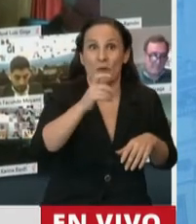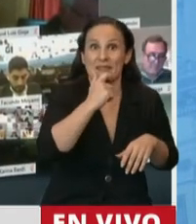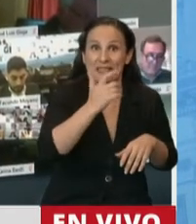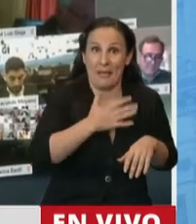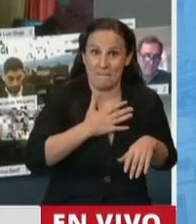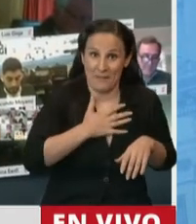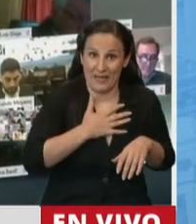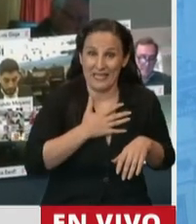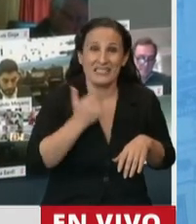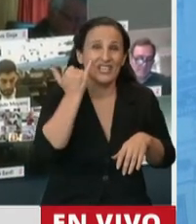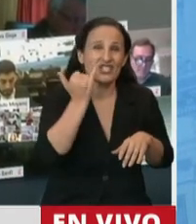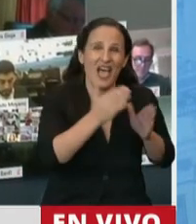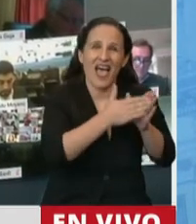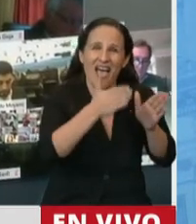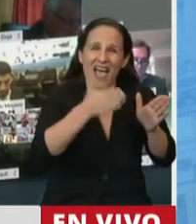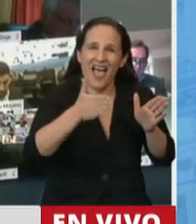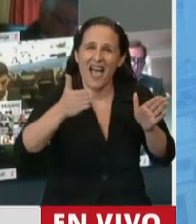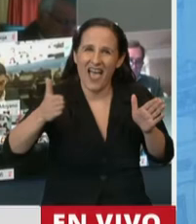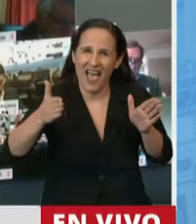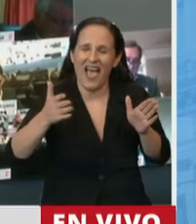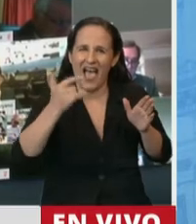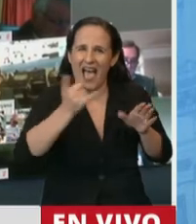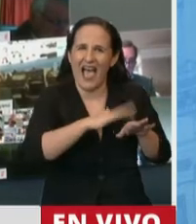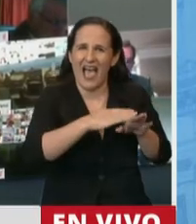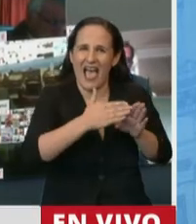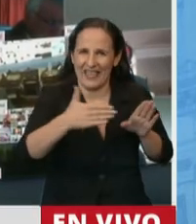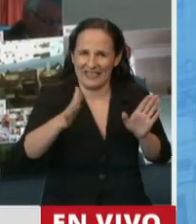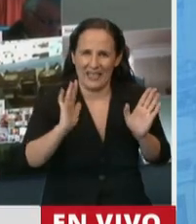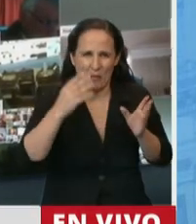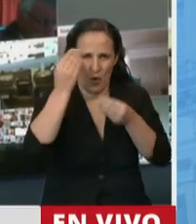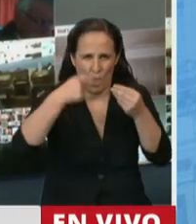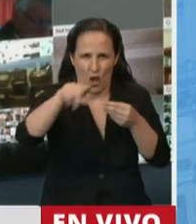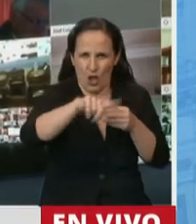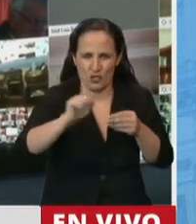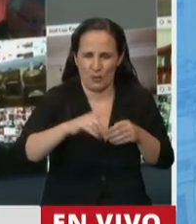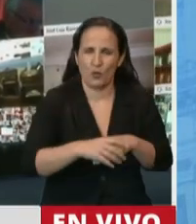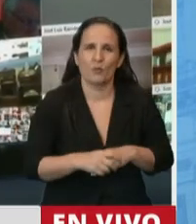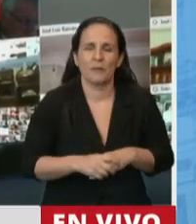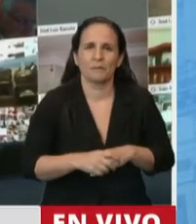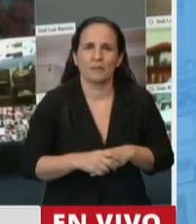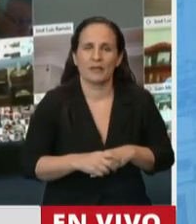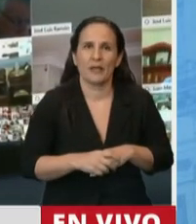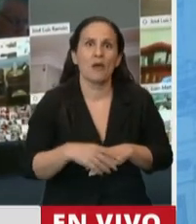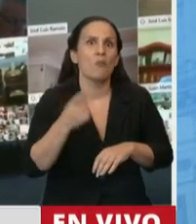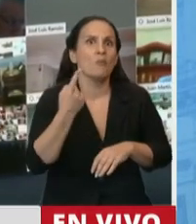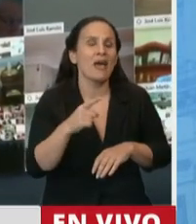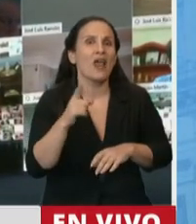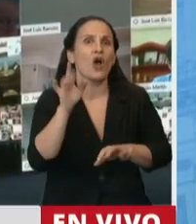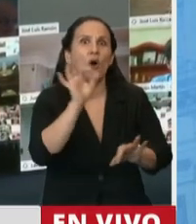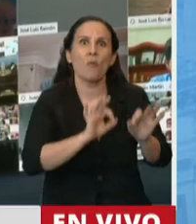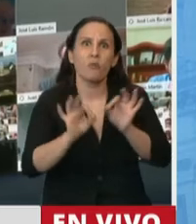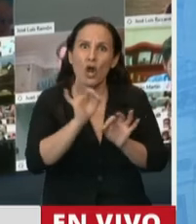pasado por varias fases, así que eso sí tiene una temporalidad. No deben preocuparse. Pero como les decía, es un proyecto